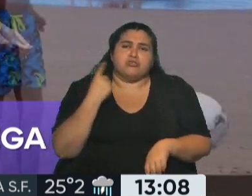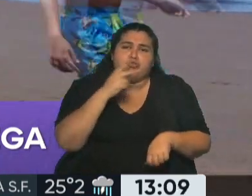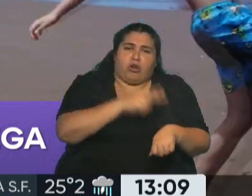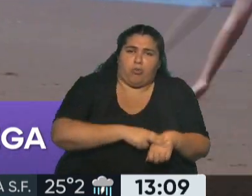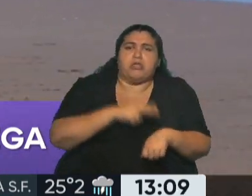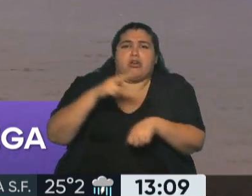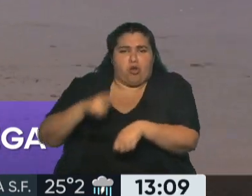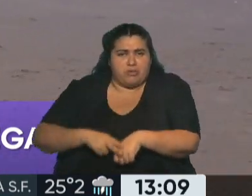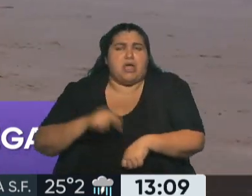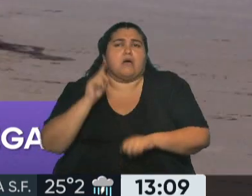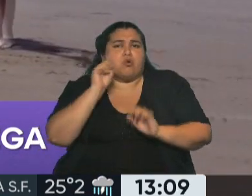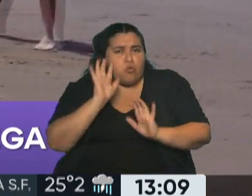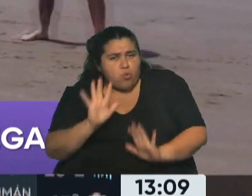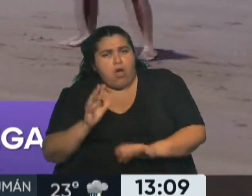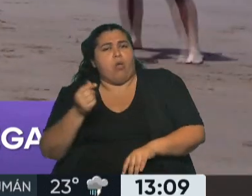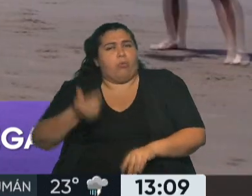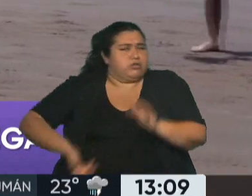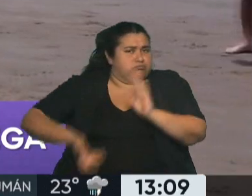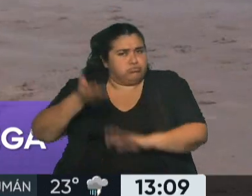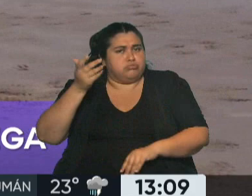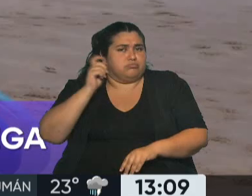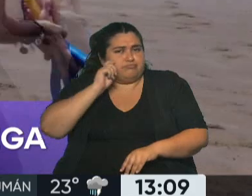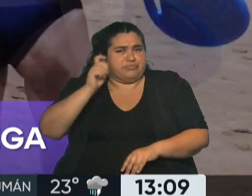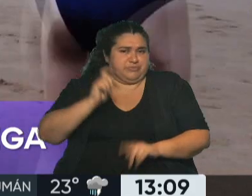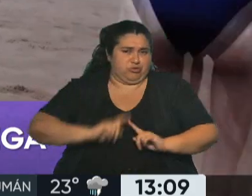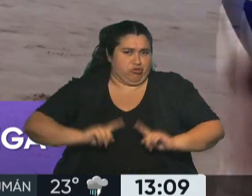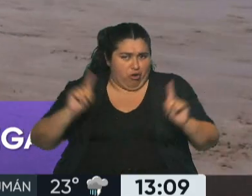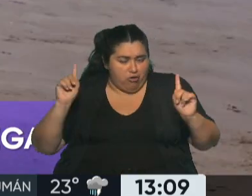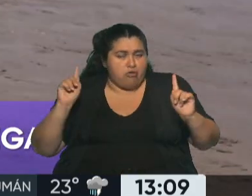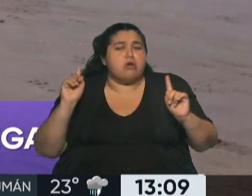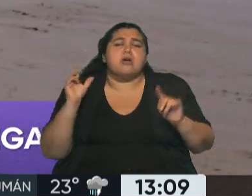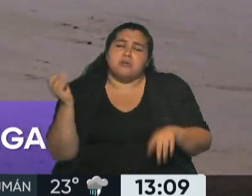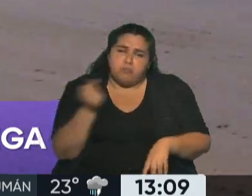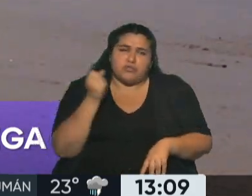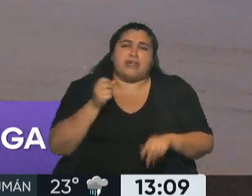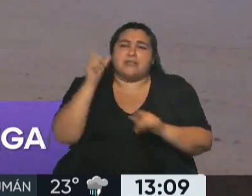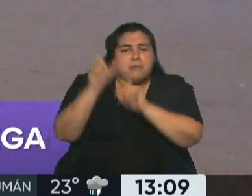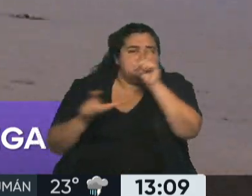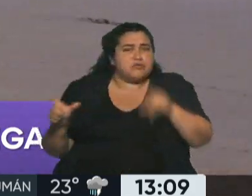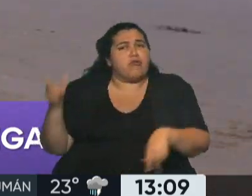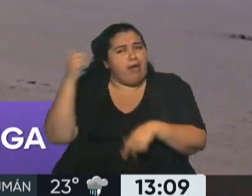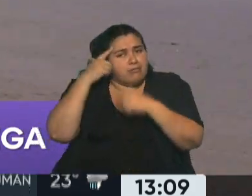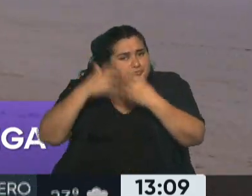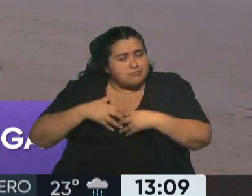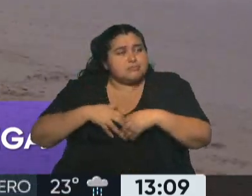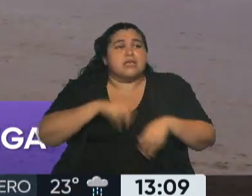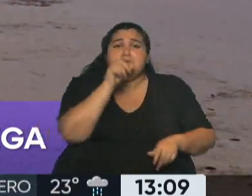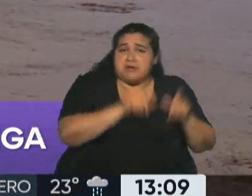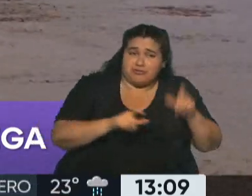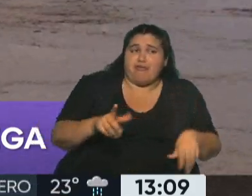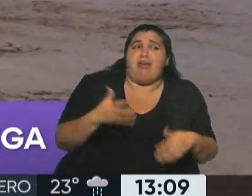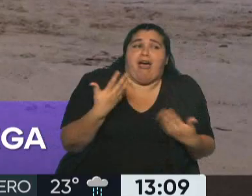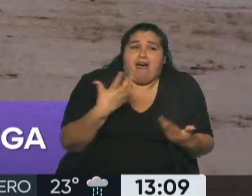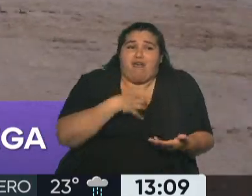es trasladar esa prudencia al propietario y bueno, esperar y confiar que la gente realmente pueda tomarse, aunque